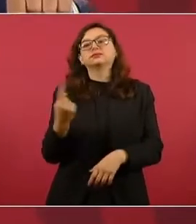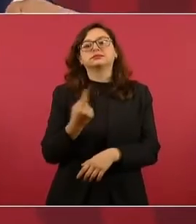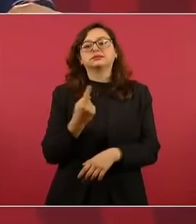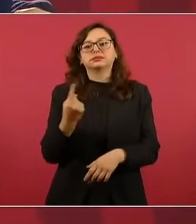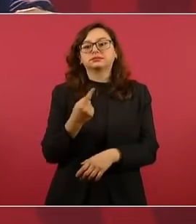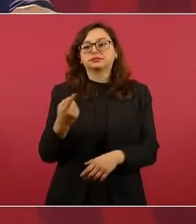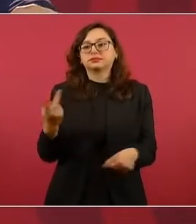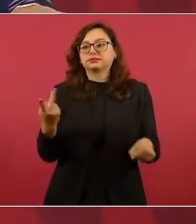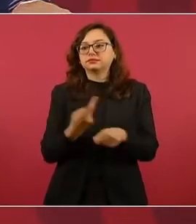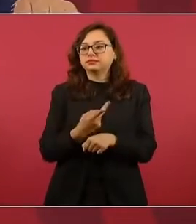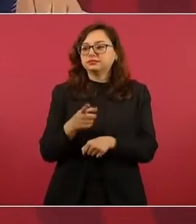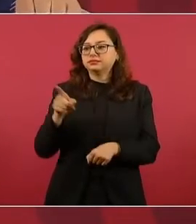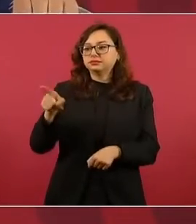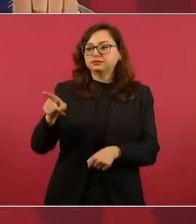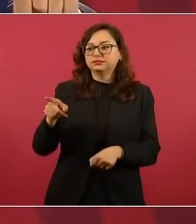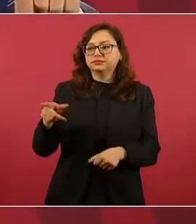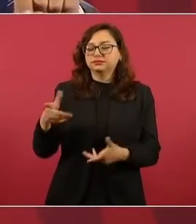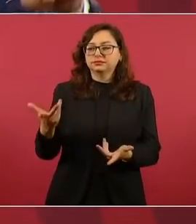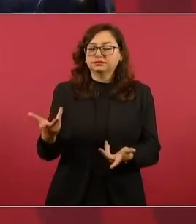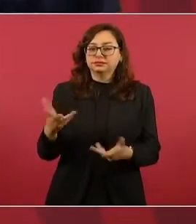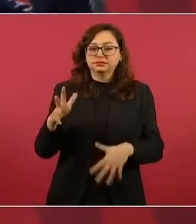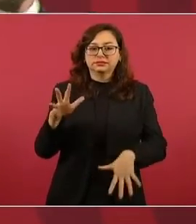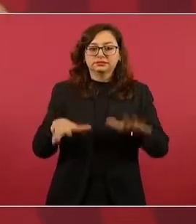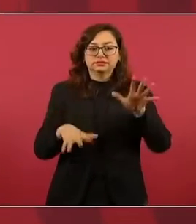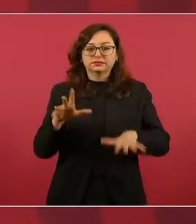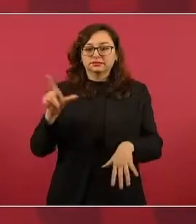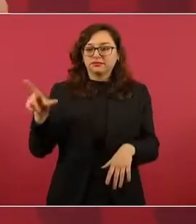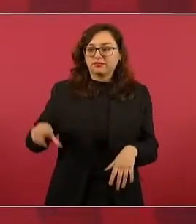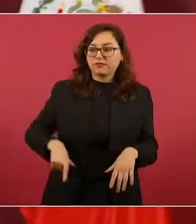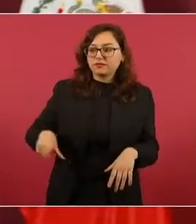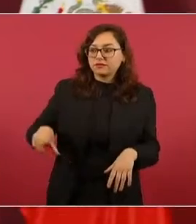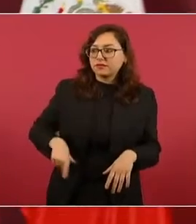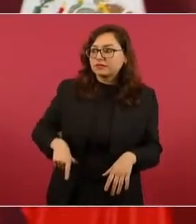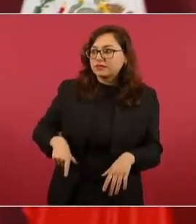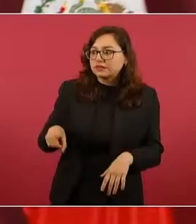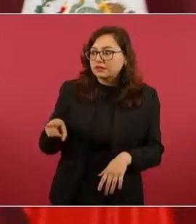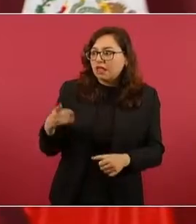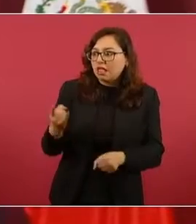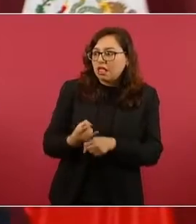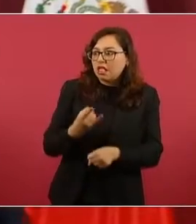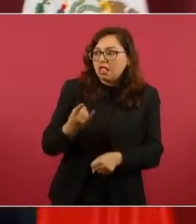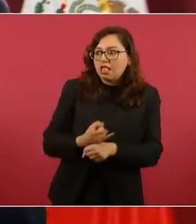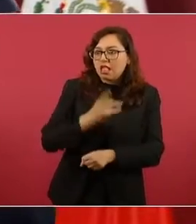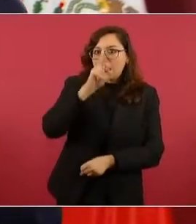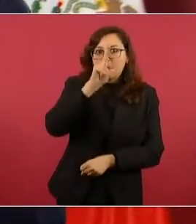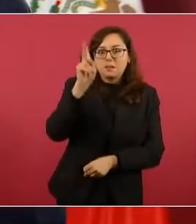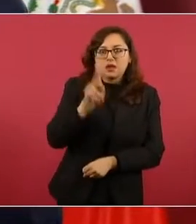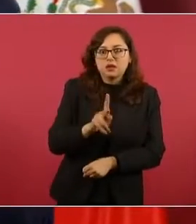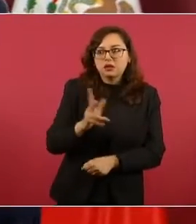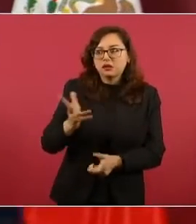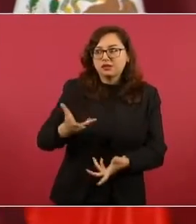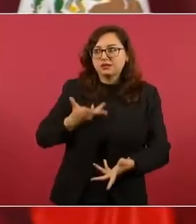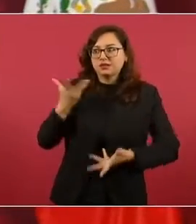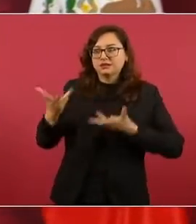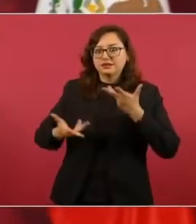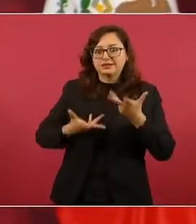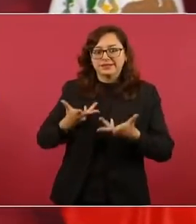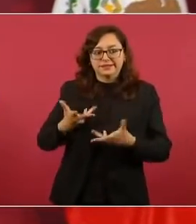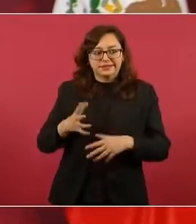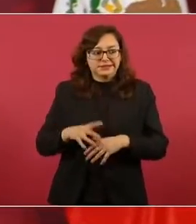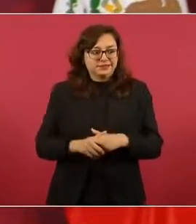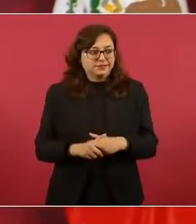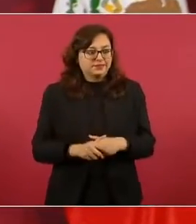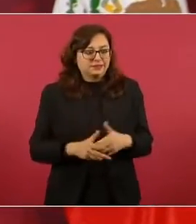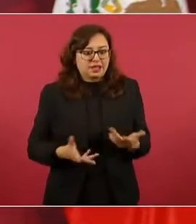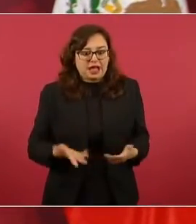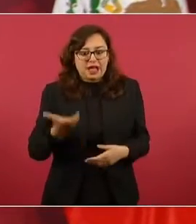puestos por ellos. Y luego ellos mismos dicen ¿qué hacemos? A